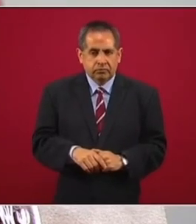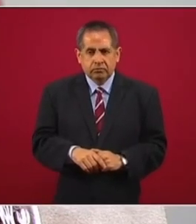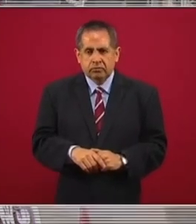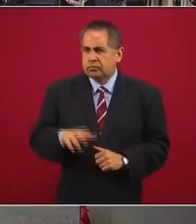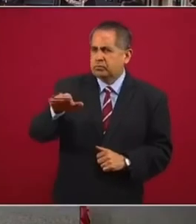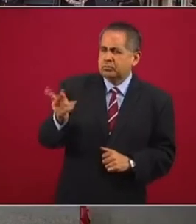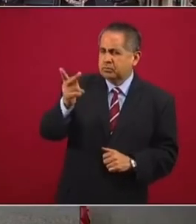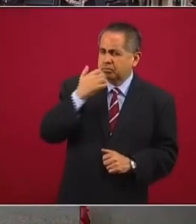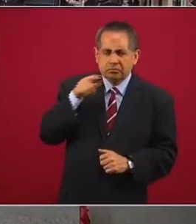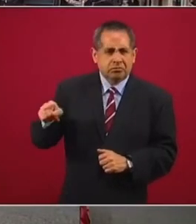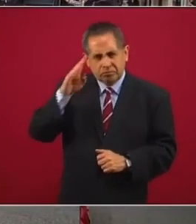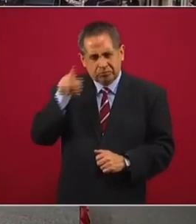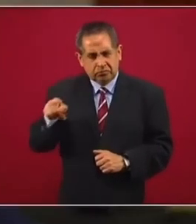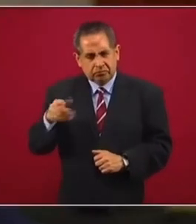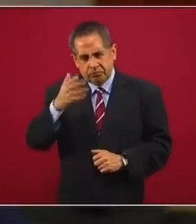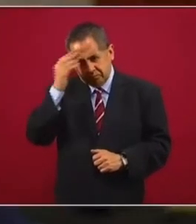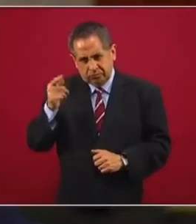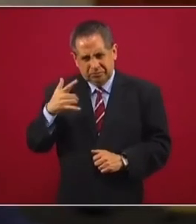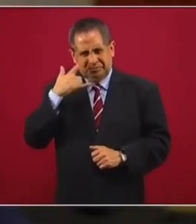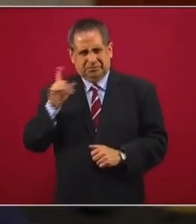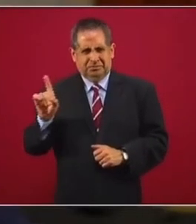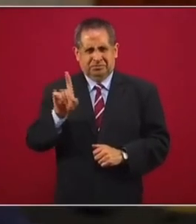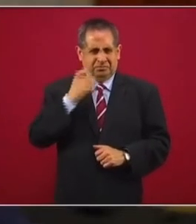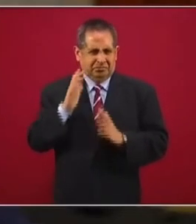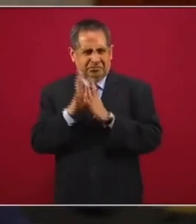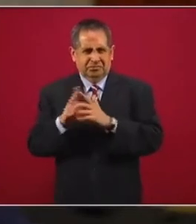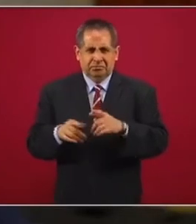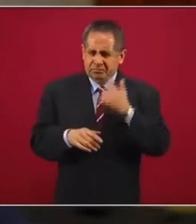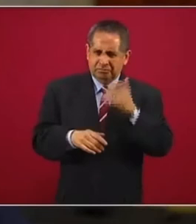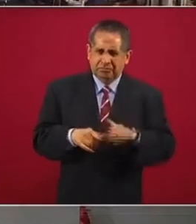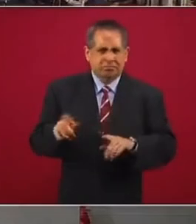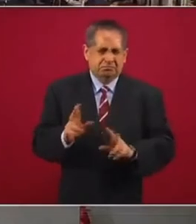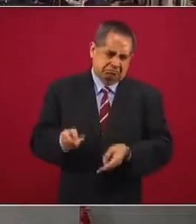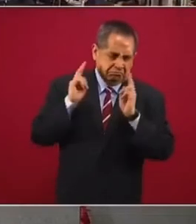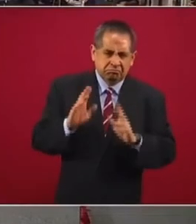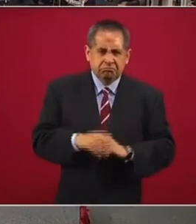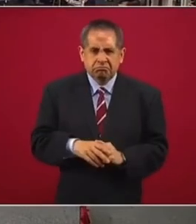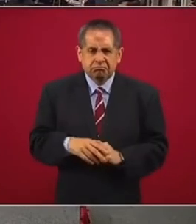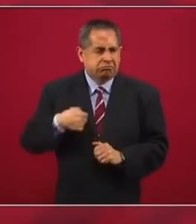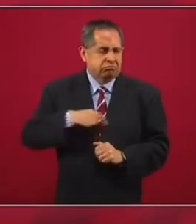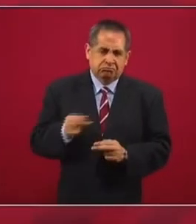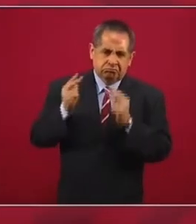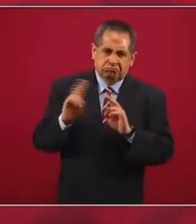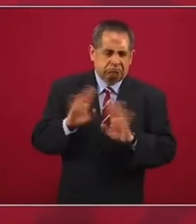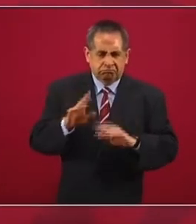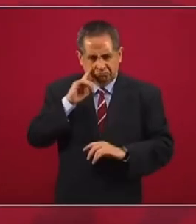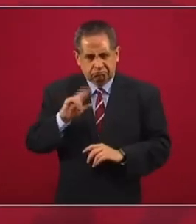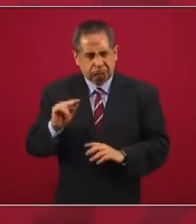Presidente, pero entonces de este señor en particular no se sabe y sería extraño que quisiera participar. Sí, no tiene nada que ver con nosotros.